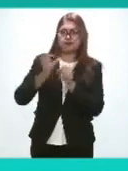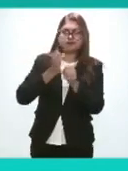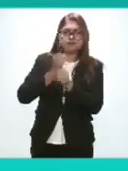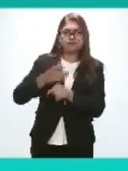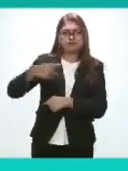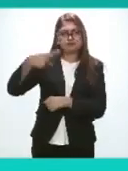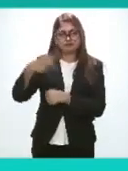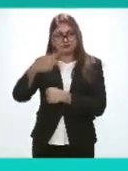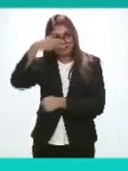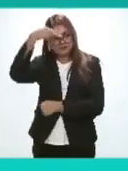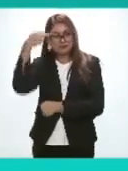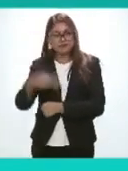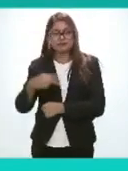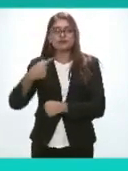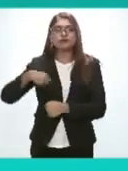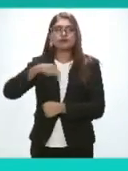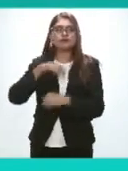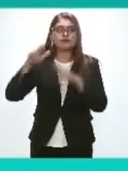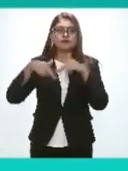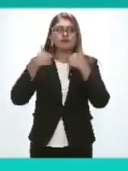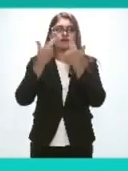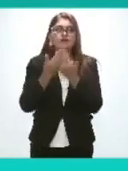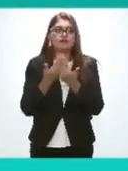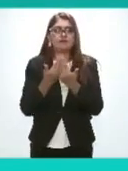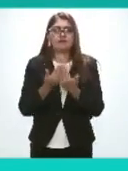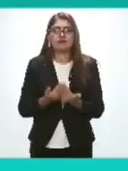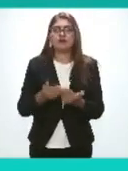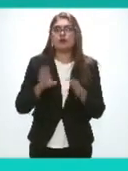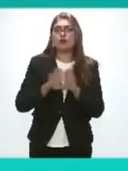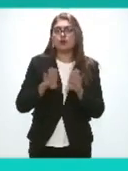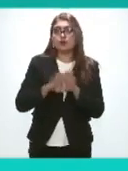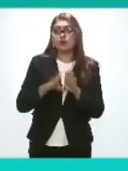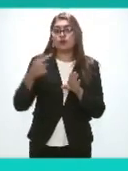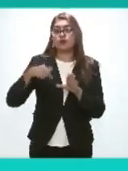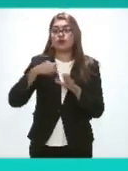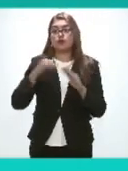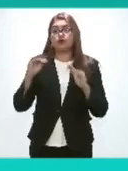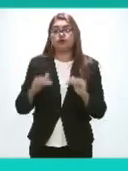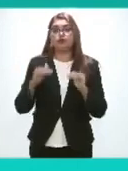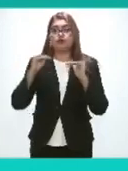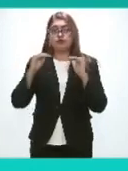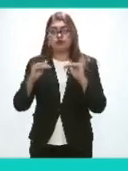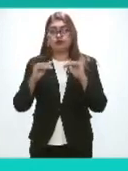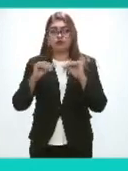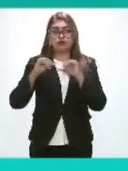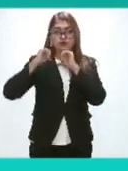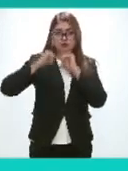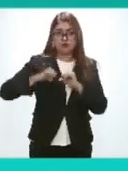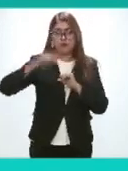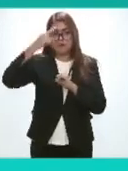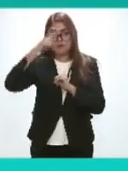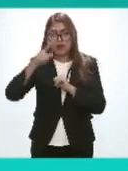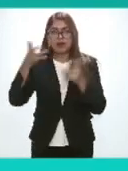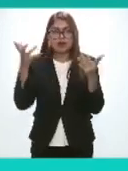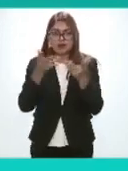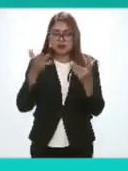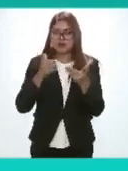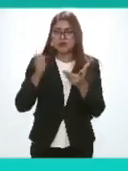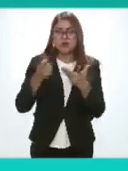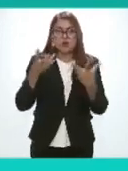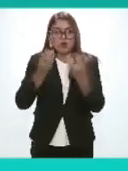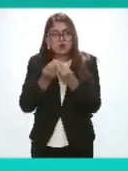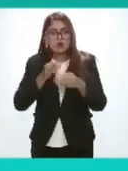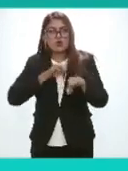nuestro país nos reunimos nos reunimos aquí como última instancia de aprobación de un ejercicio inédito de